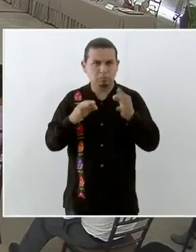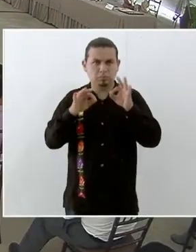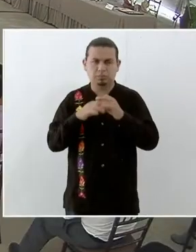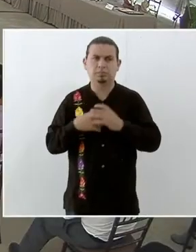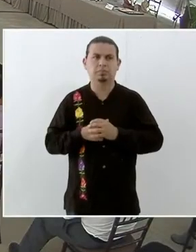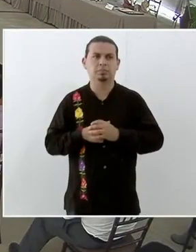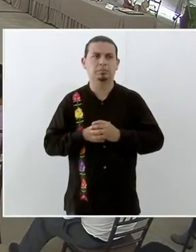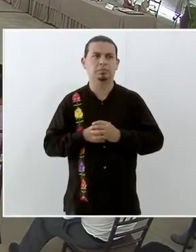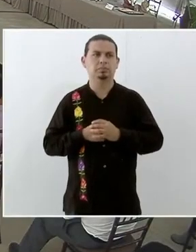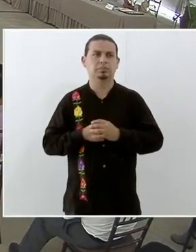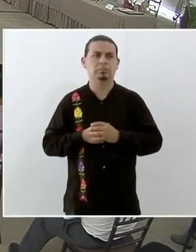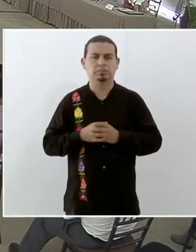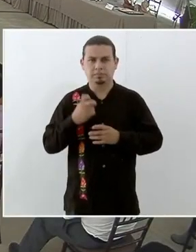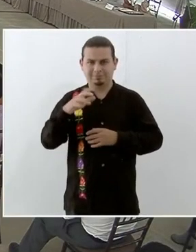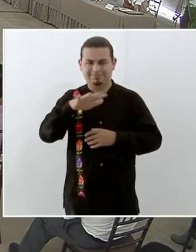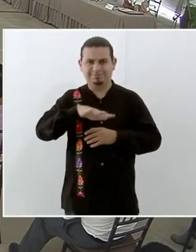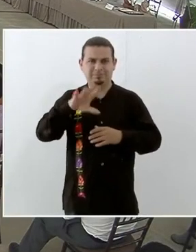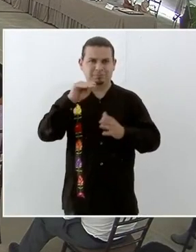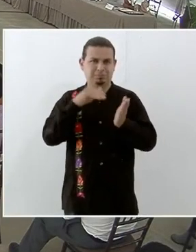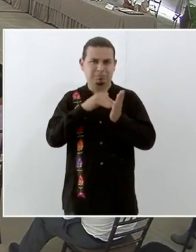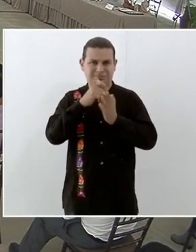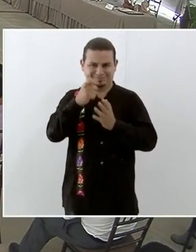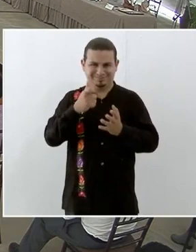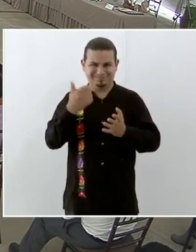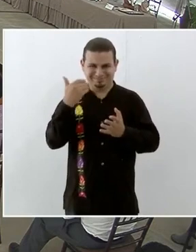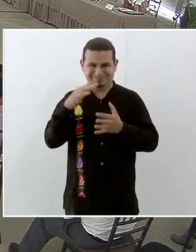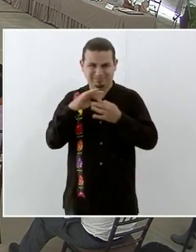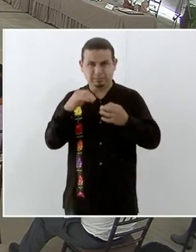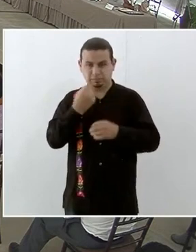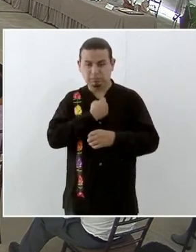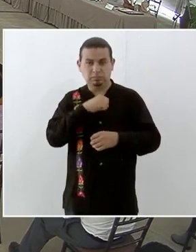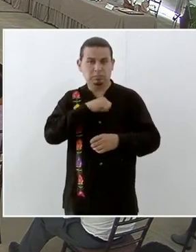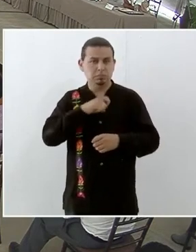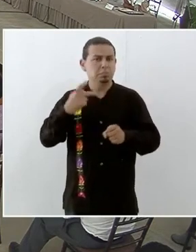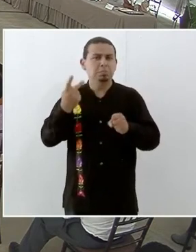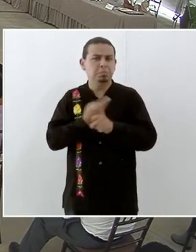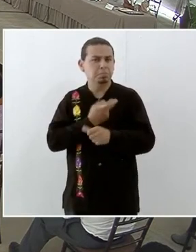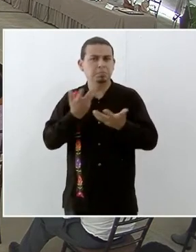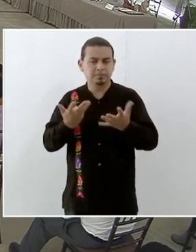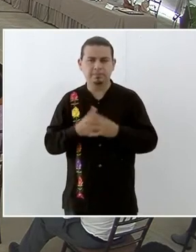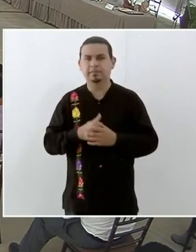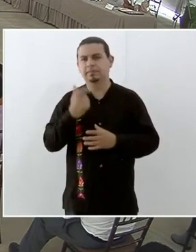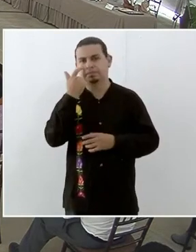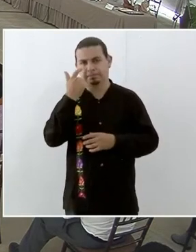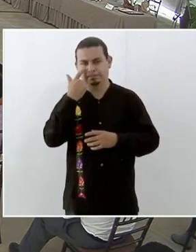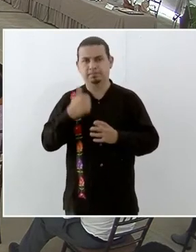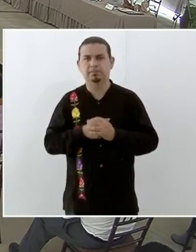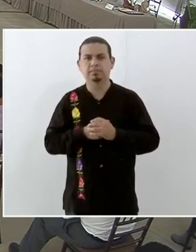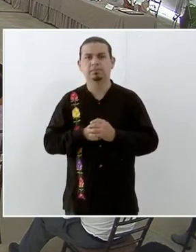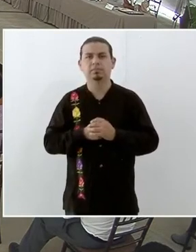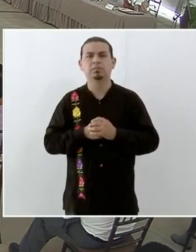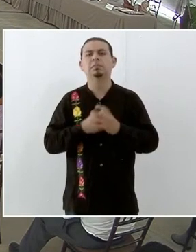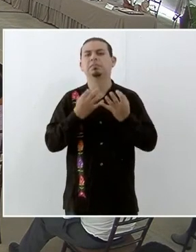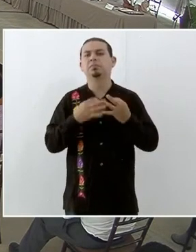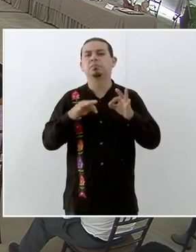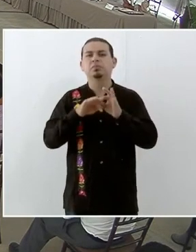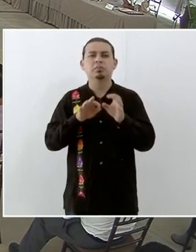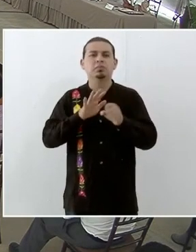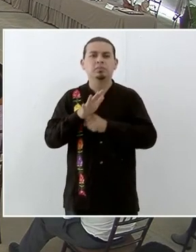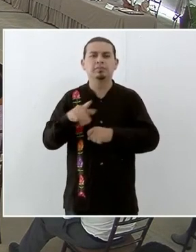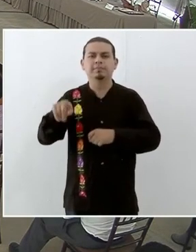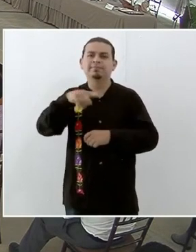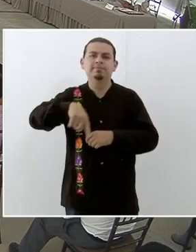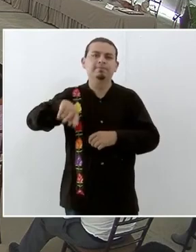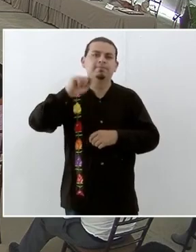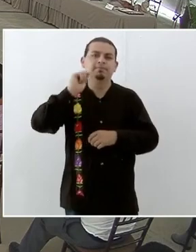este caso son 1.190 millones de pesos en el caso de salud yo creo que es muy importante mencionar que está